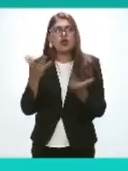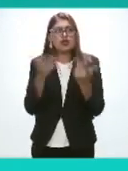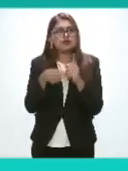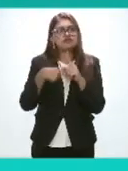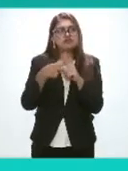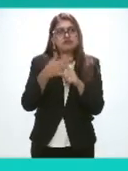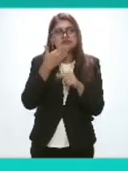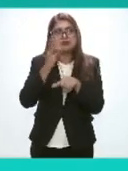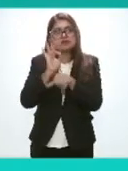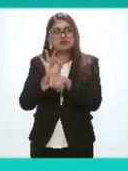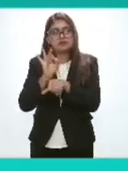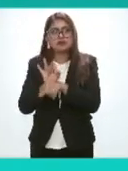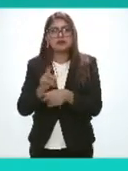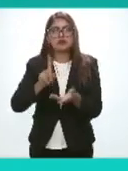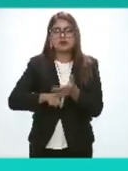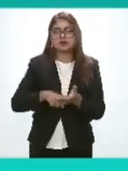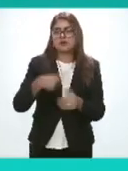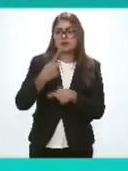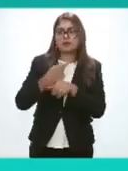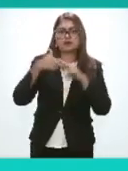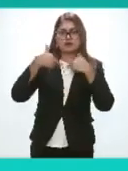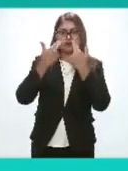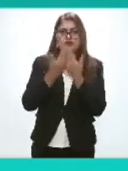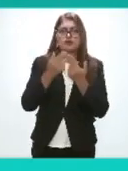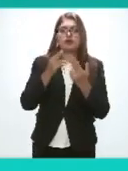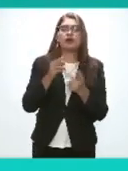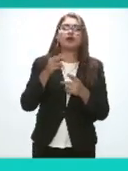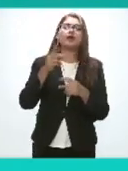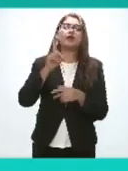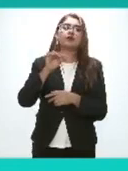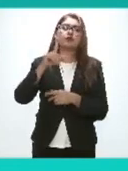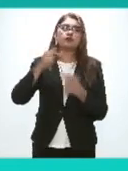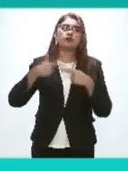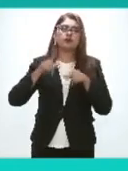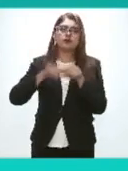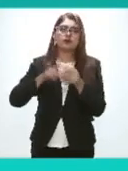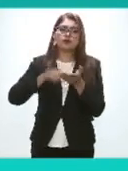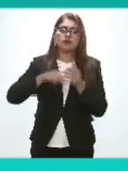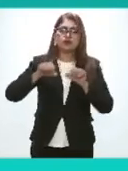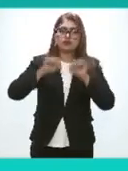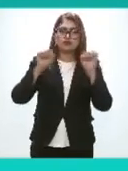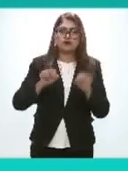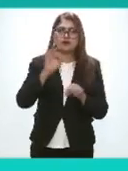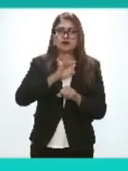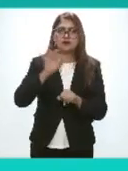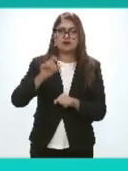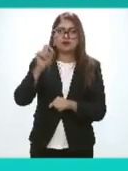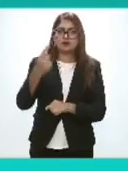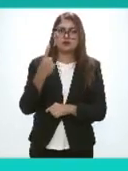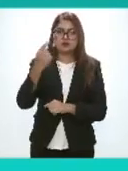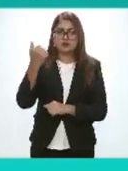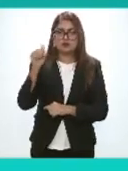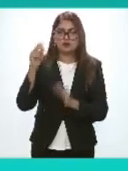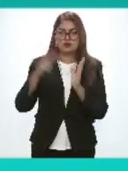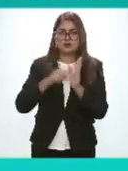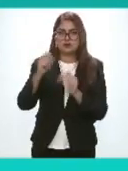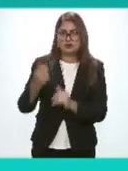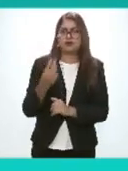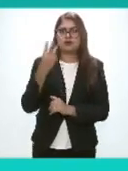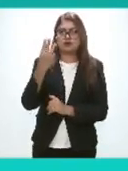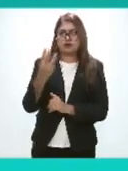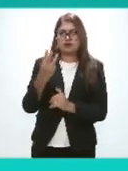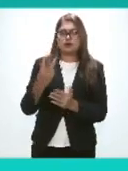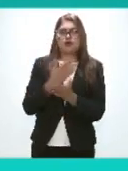aprobado en la primera sesión extraordinaria de la comisión de protección de datos personales de este sistema el 21 de agosto del 2023 por lo cual